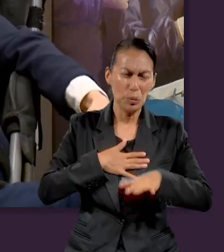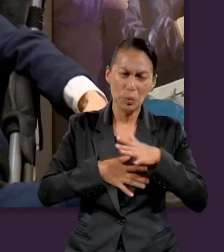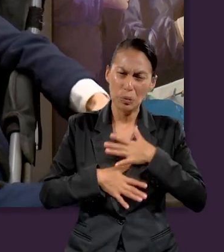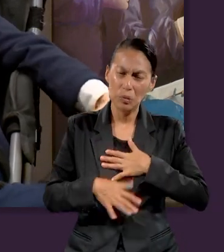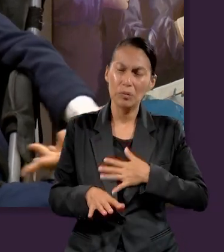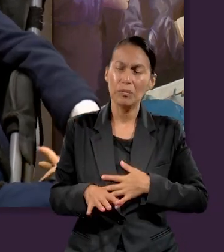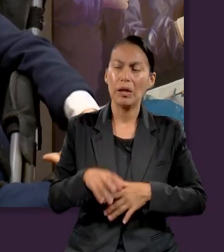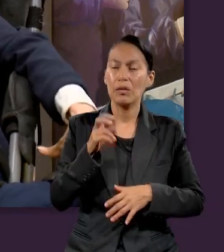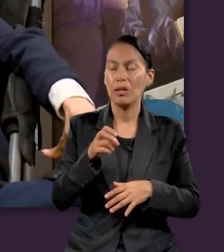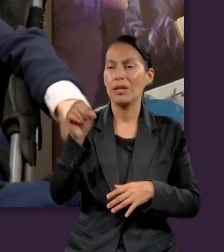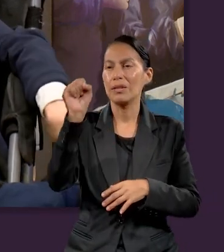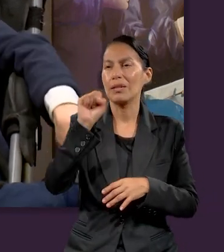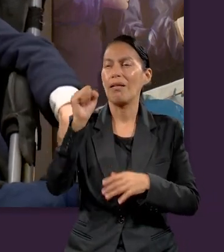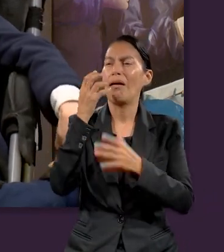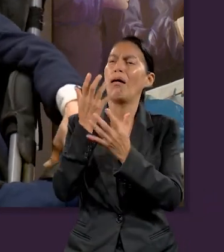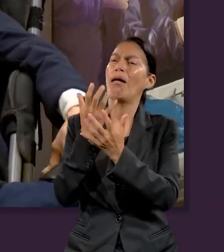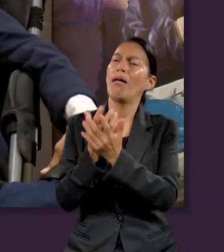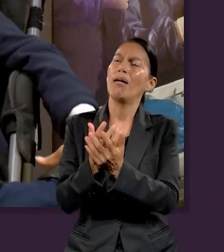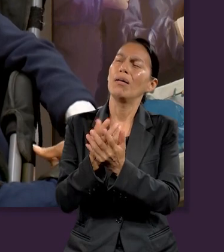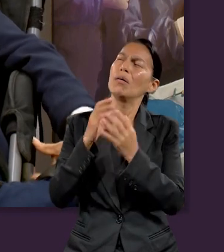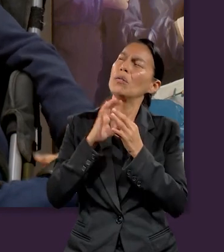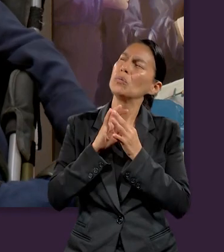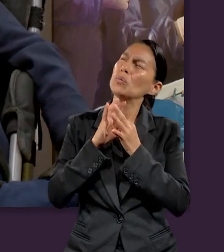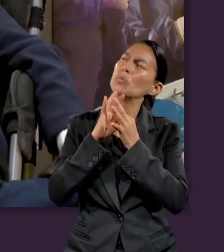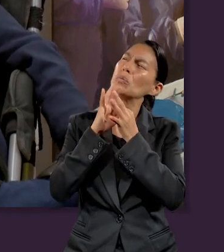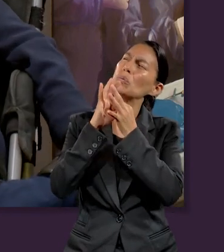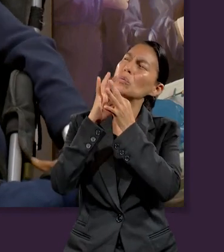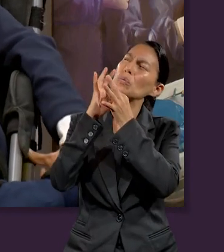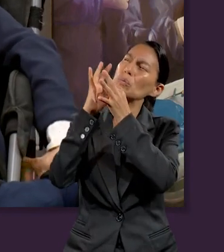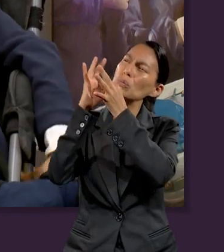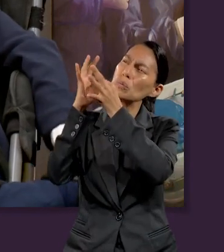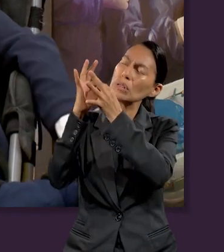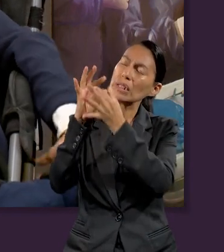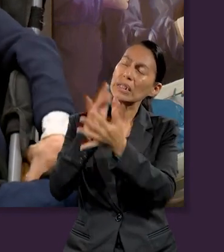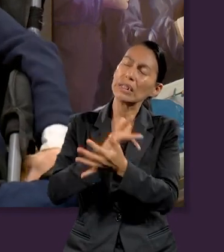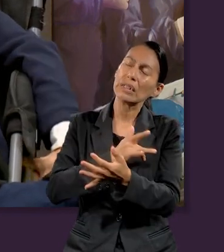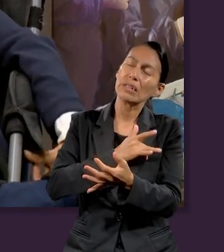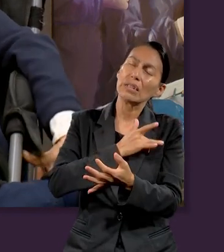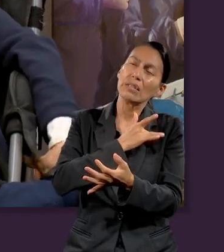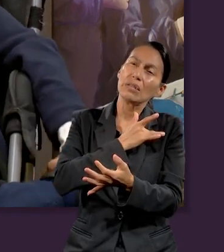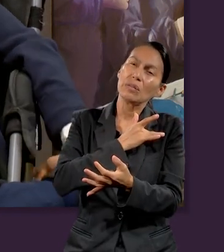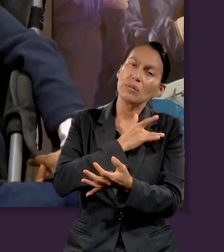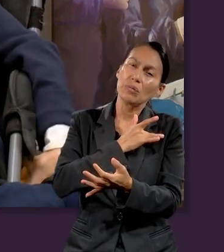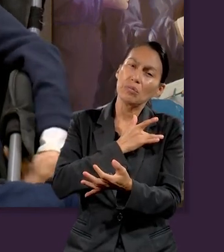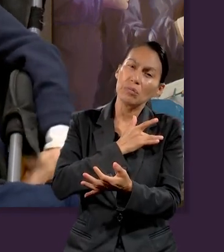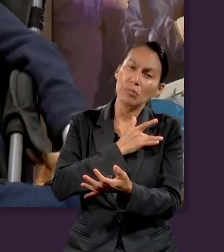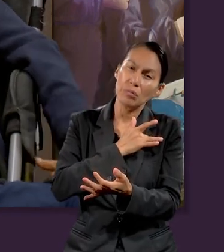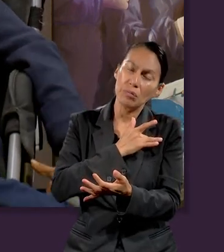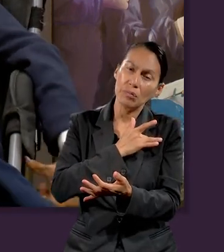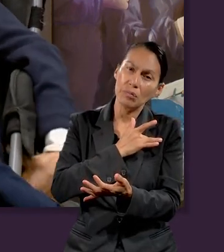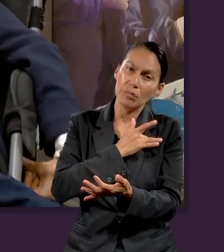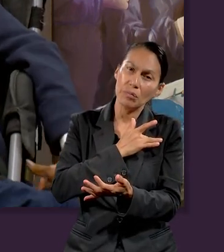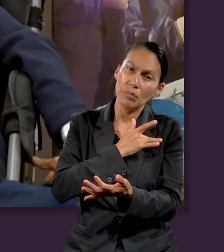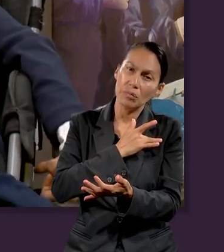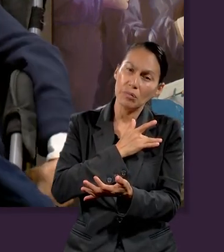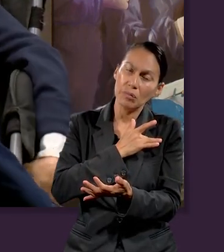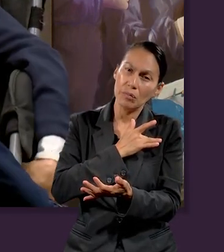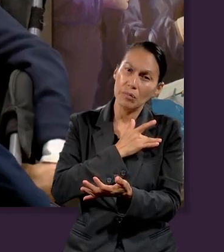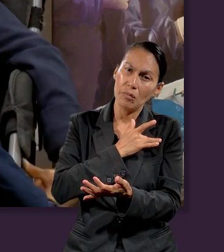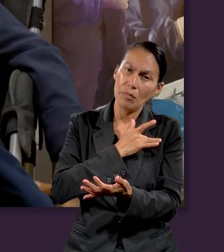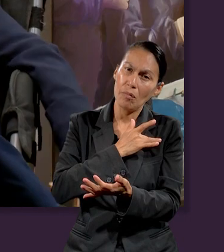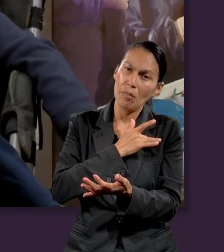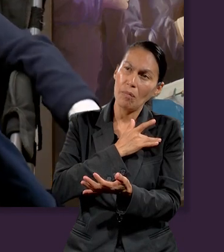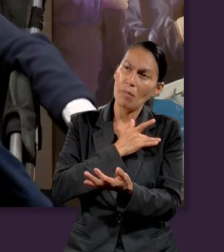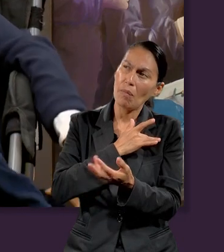algo para descansar, para que sintamos que estamos